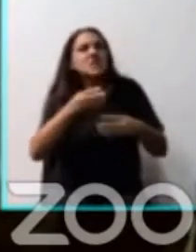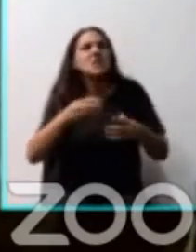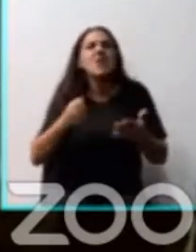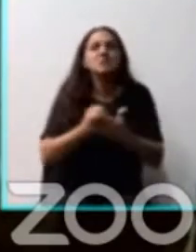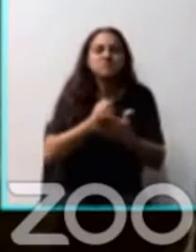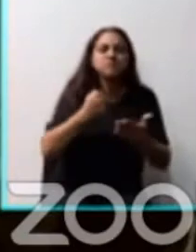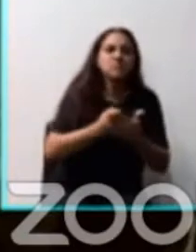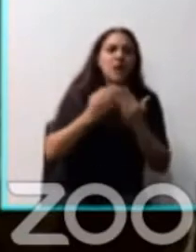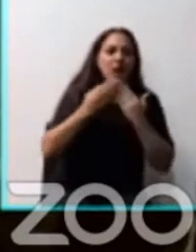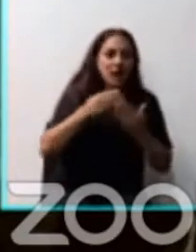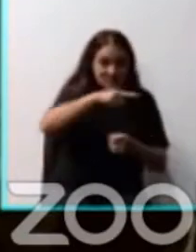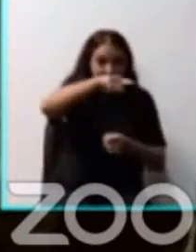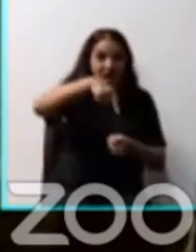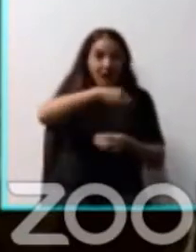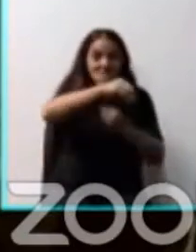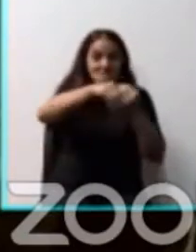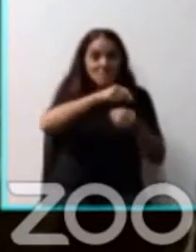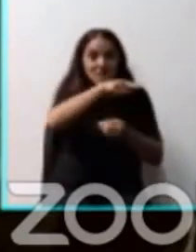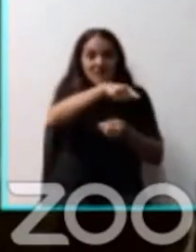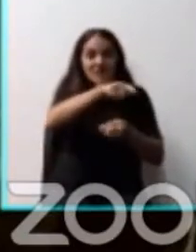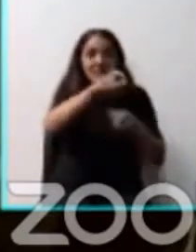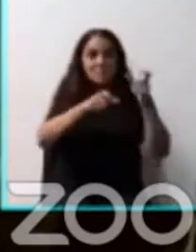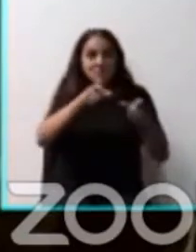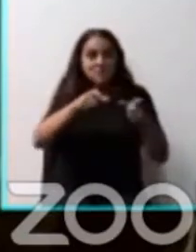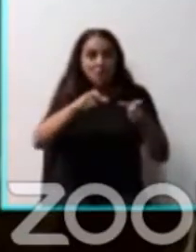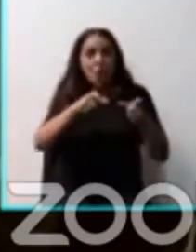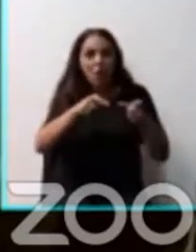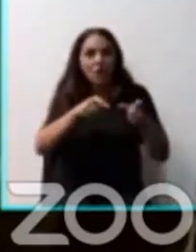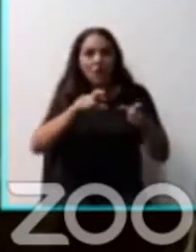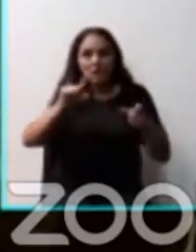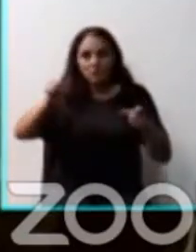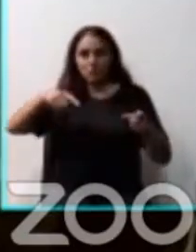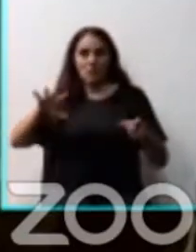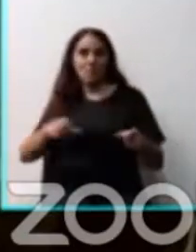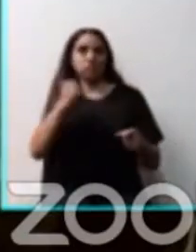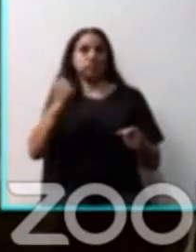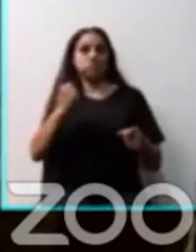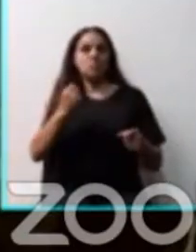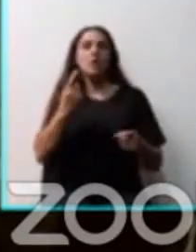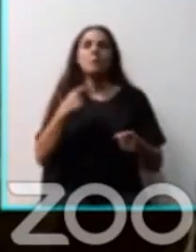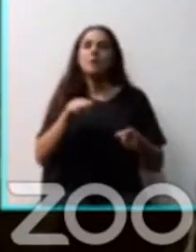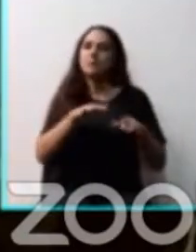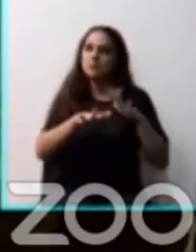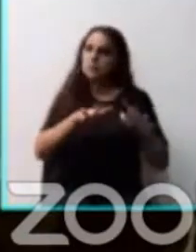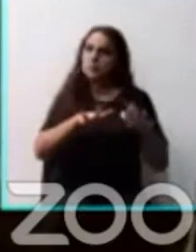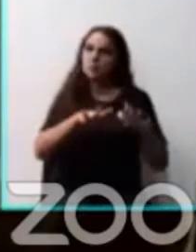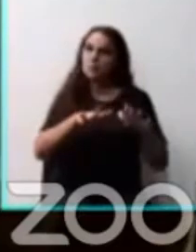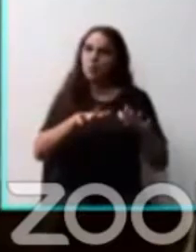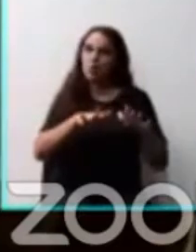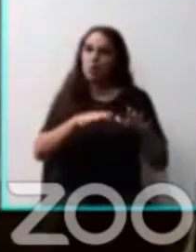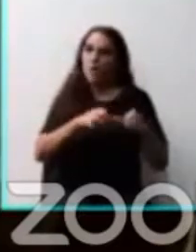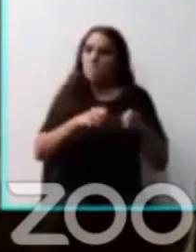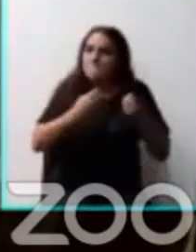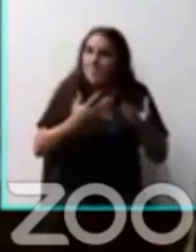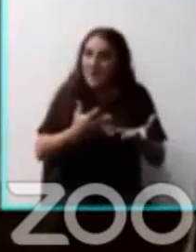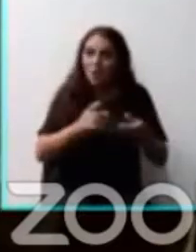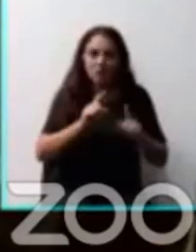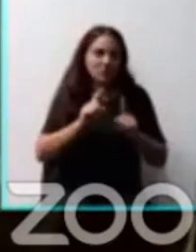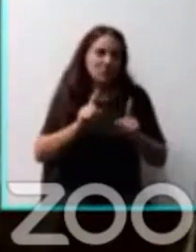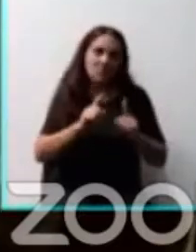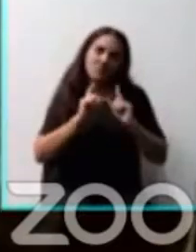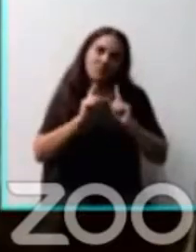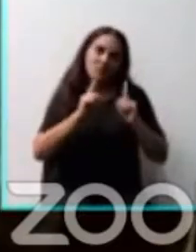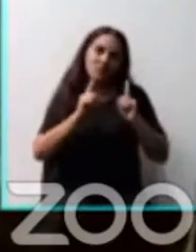ellos la encontramos. Pero que la situación de ella y su familia no se revirtió y nada